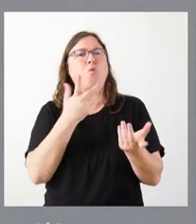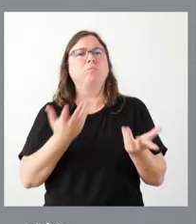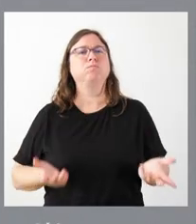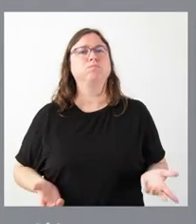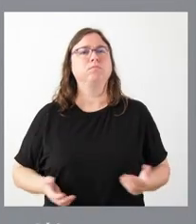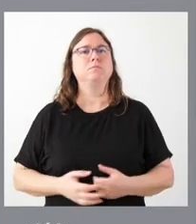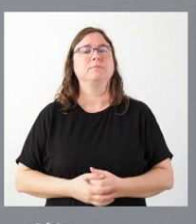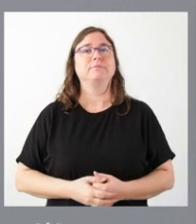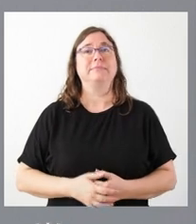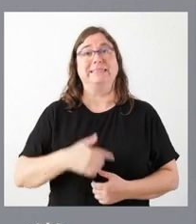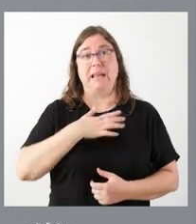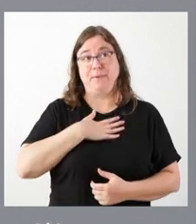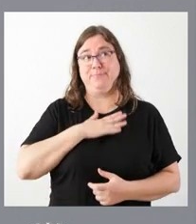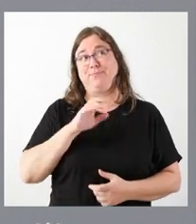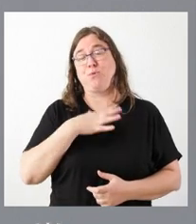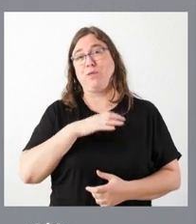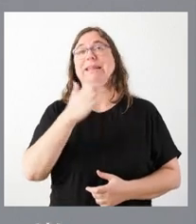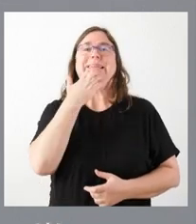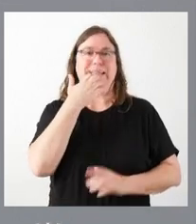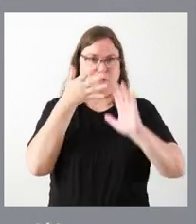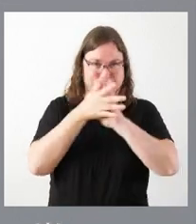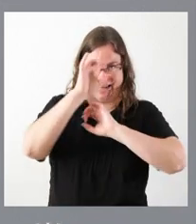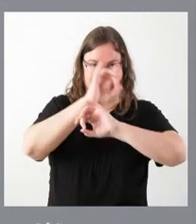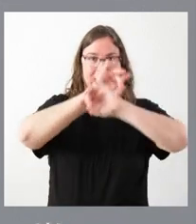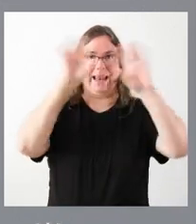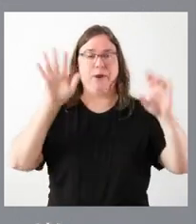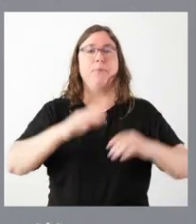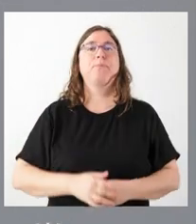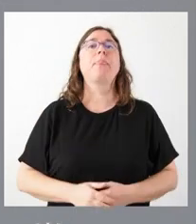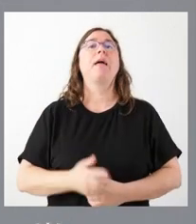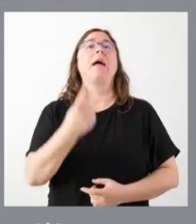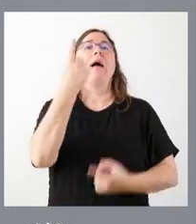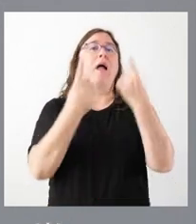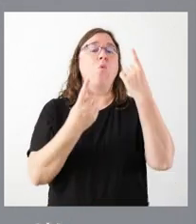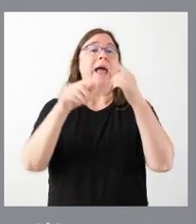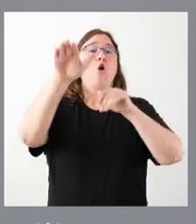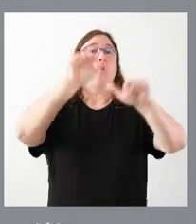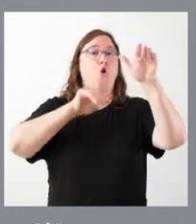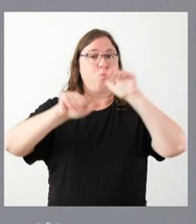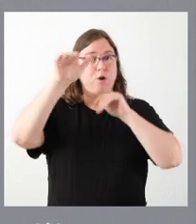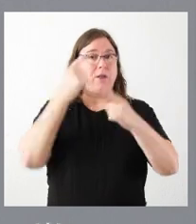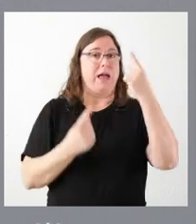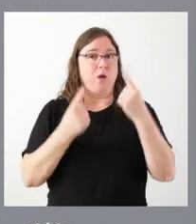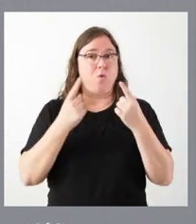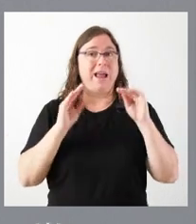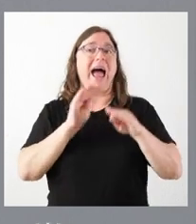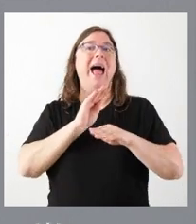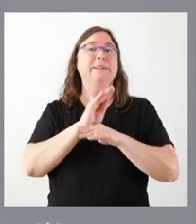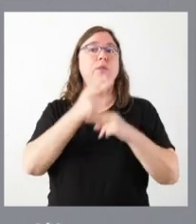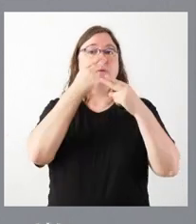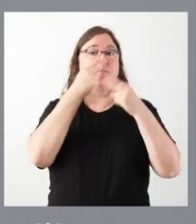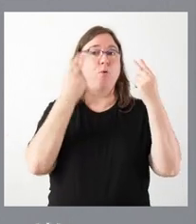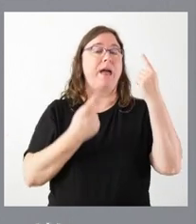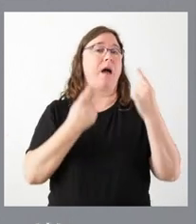Bueno, yo quizá les pongo el ejemplo por dejar claro. Hay una serie de convocatorias de determinadas ayudas públicas